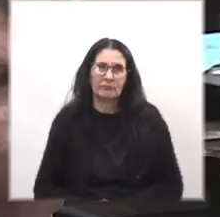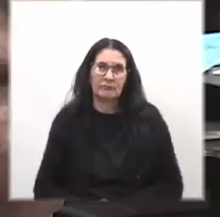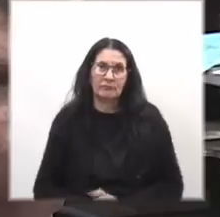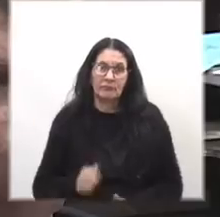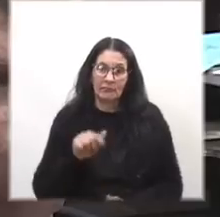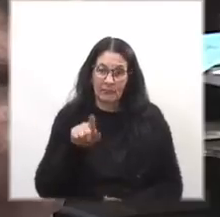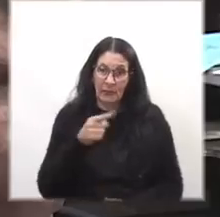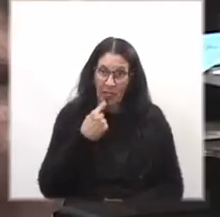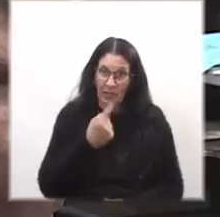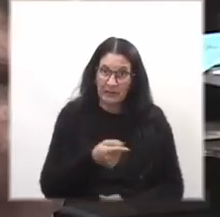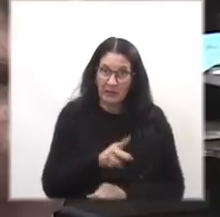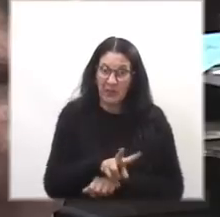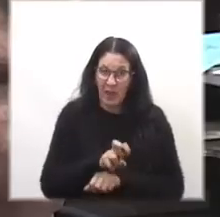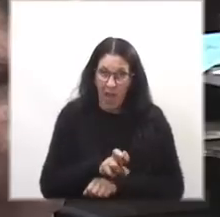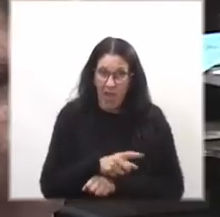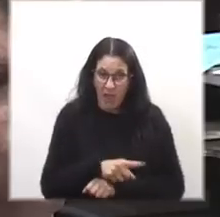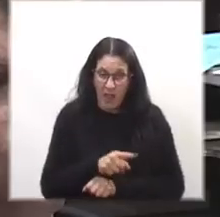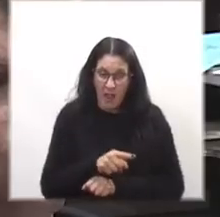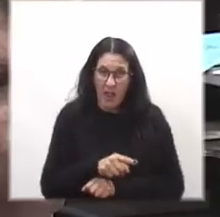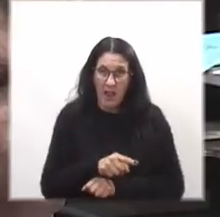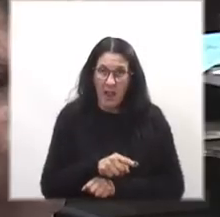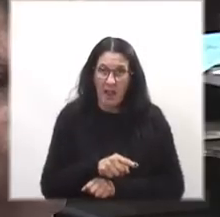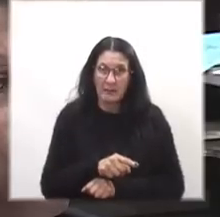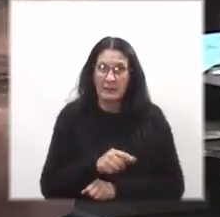Eso dicen los fiscales esta fiscal.